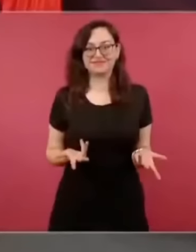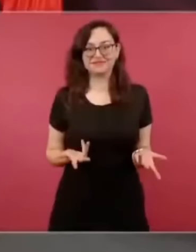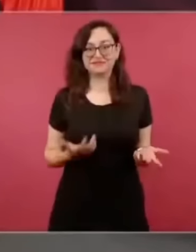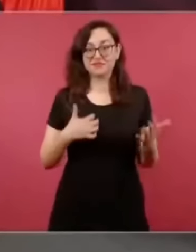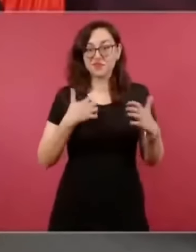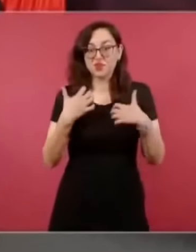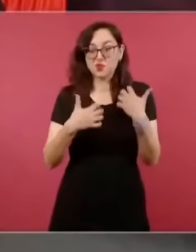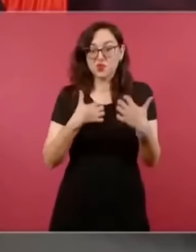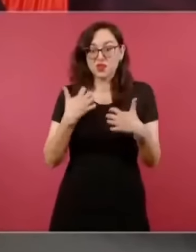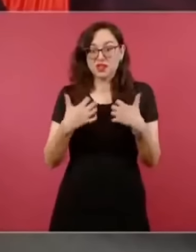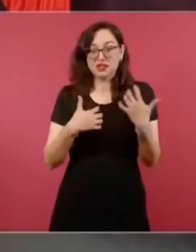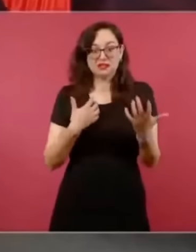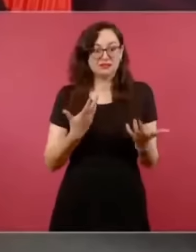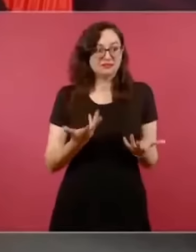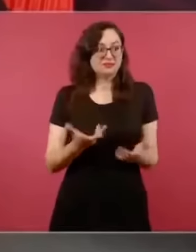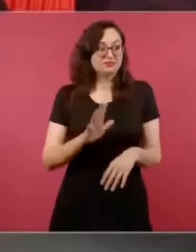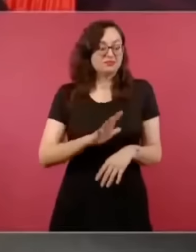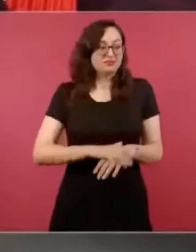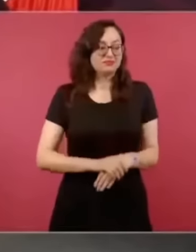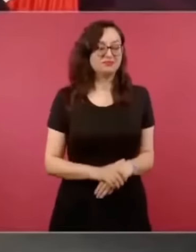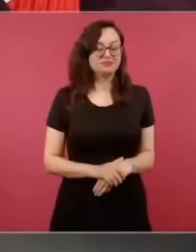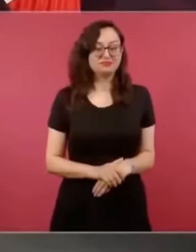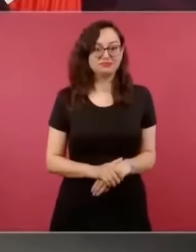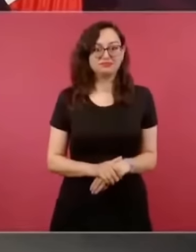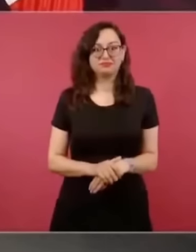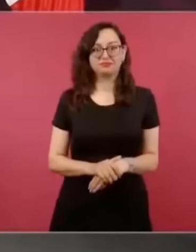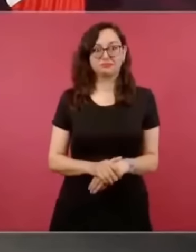Pero cómo a mí no me da coraje lo que él